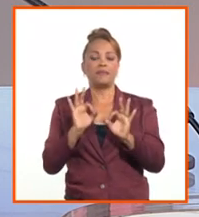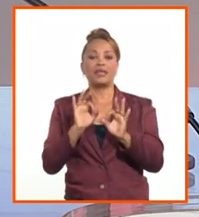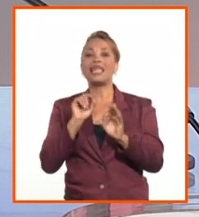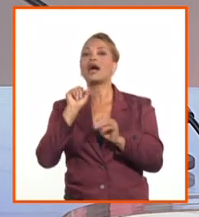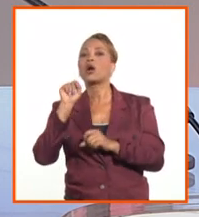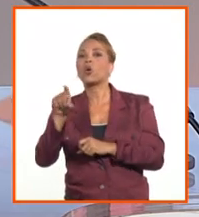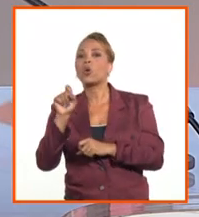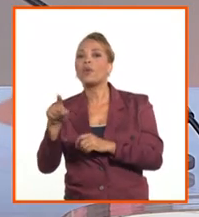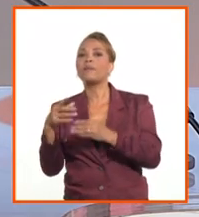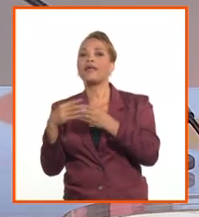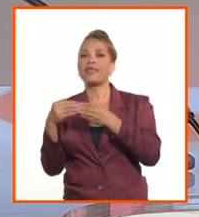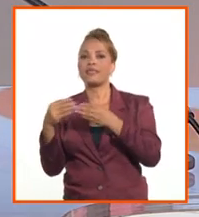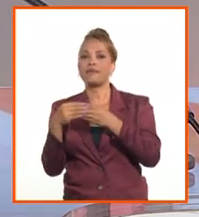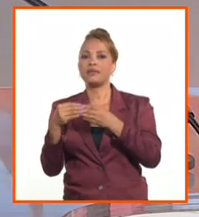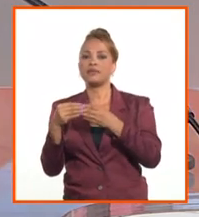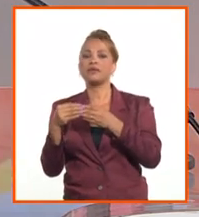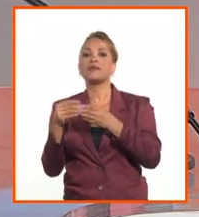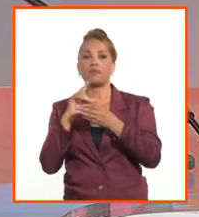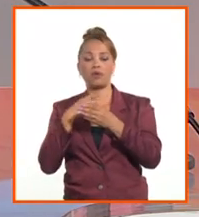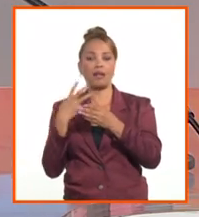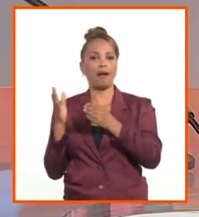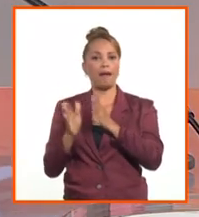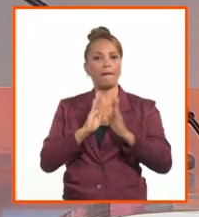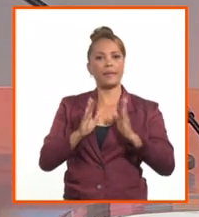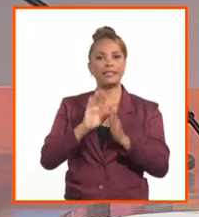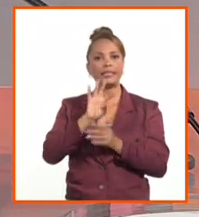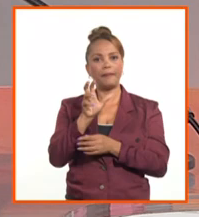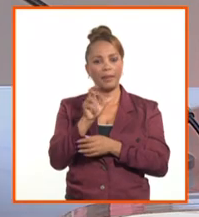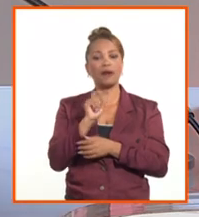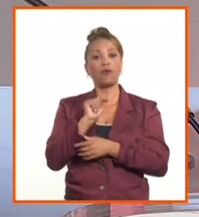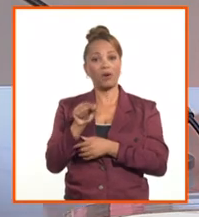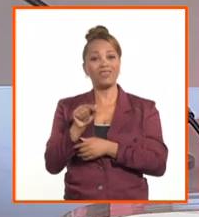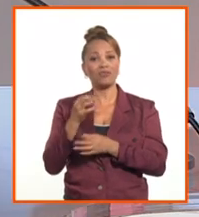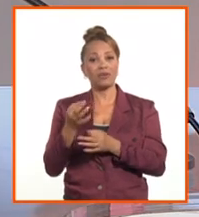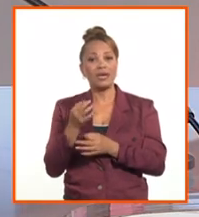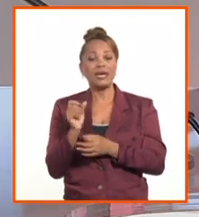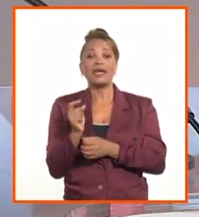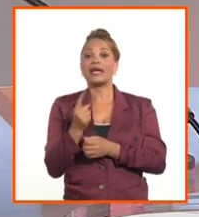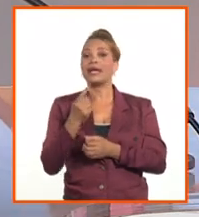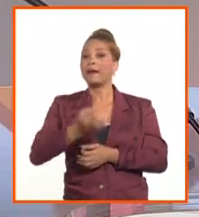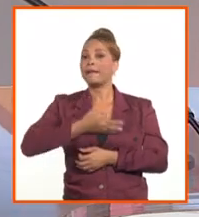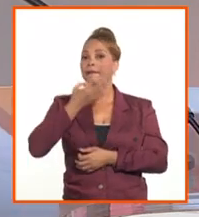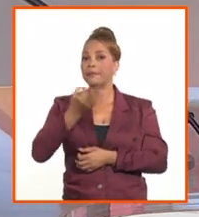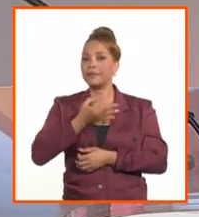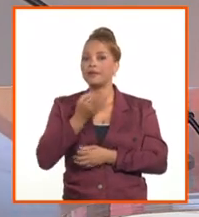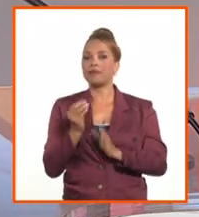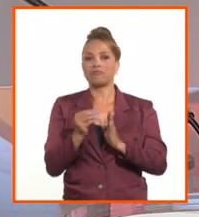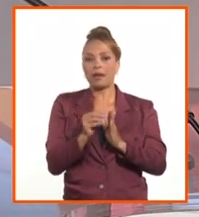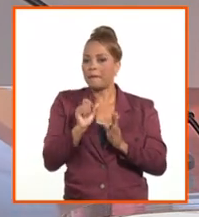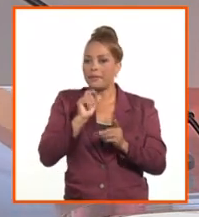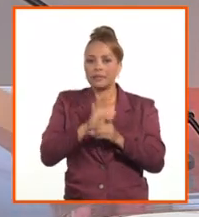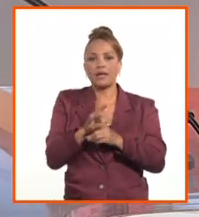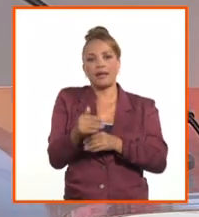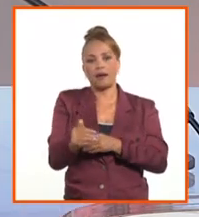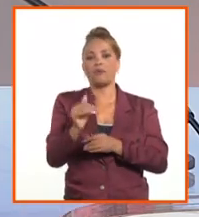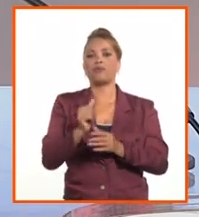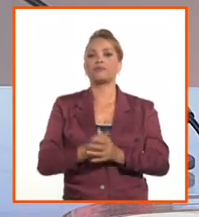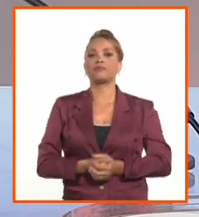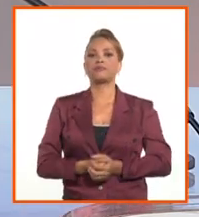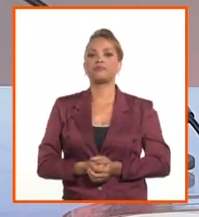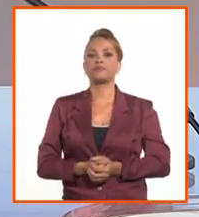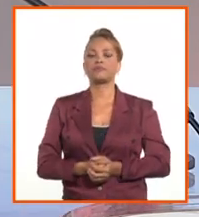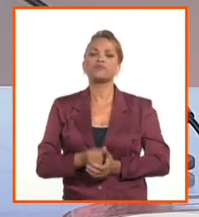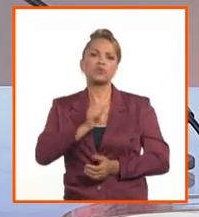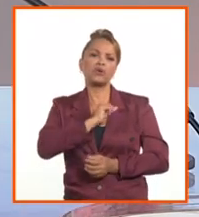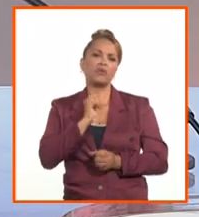de divisas por el sistema bancario, que es lo que en un primer momento vamos a implementar. Quisiera aclarar que